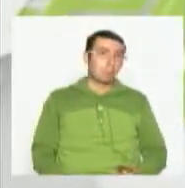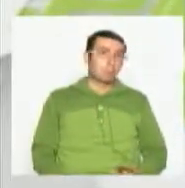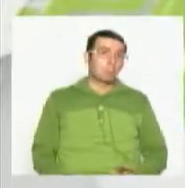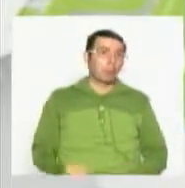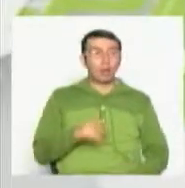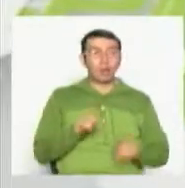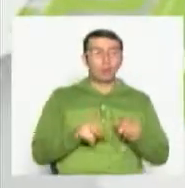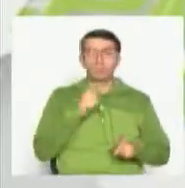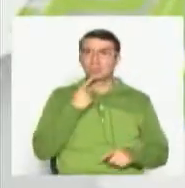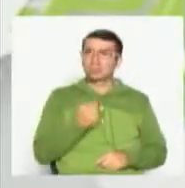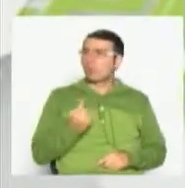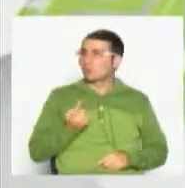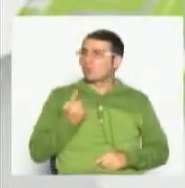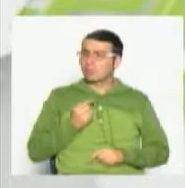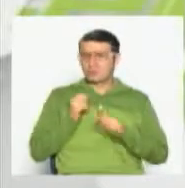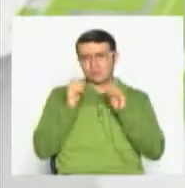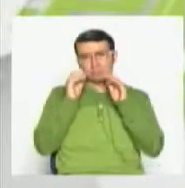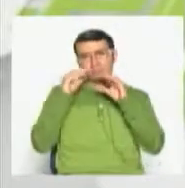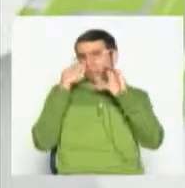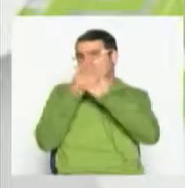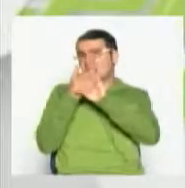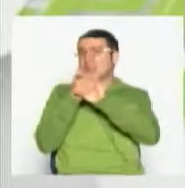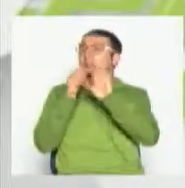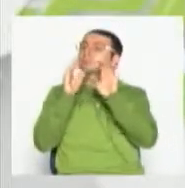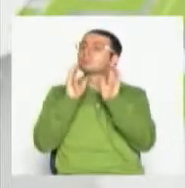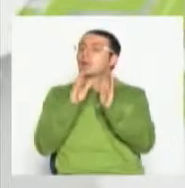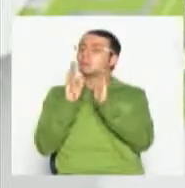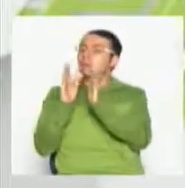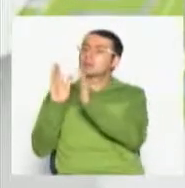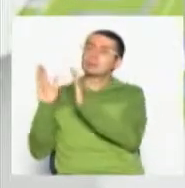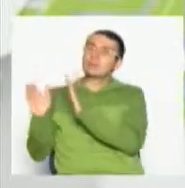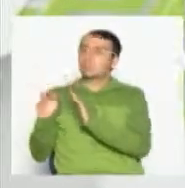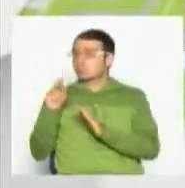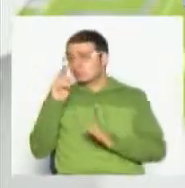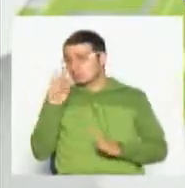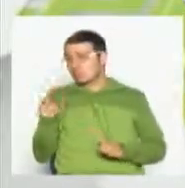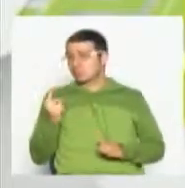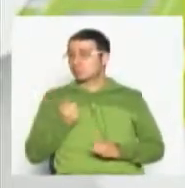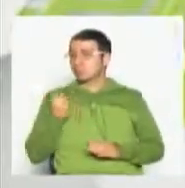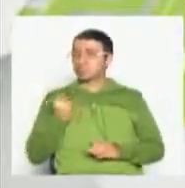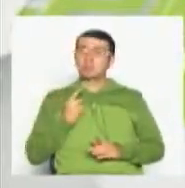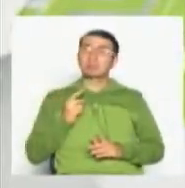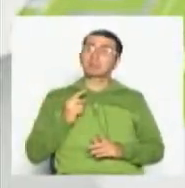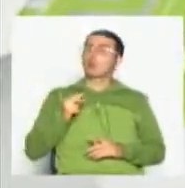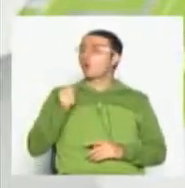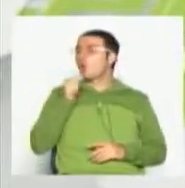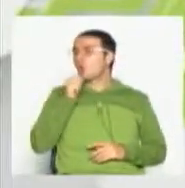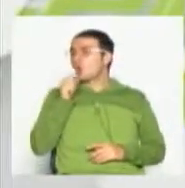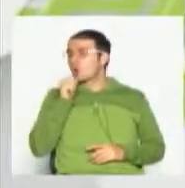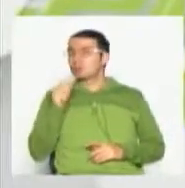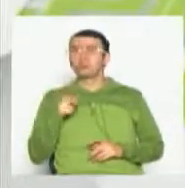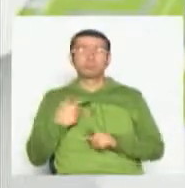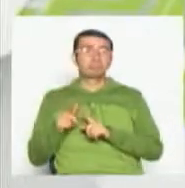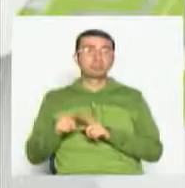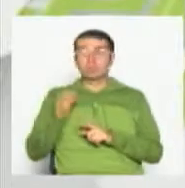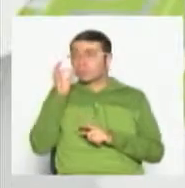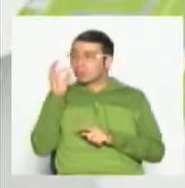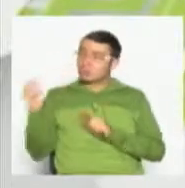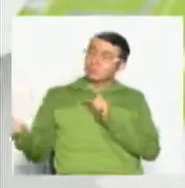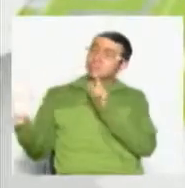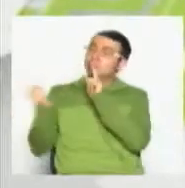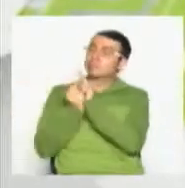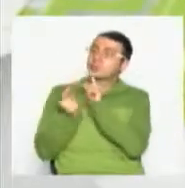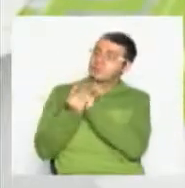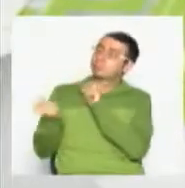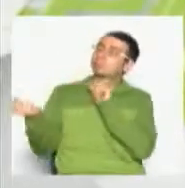veo ciertos canales que me permiten ver ciertos reportajes, que entrevistan a ciertas